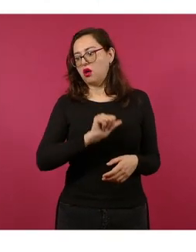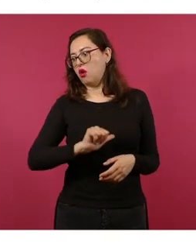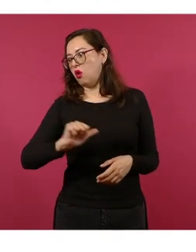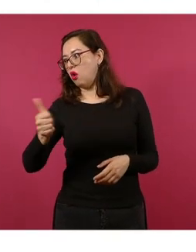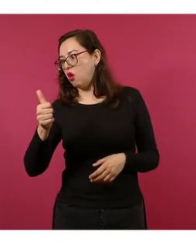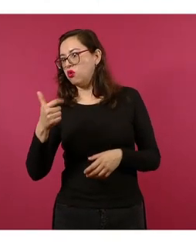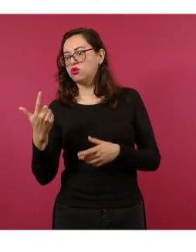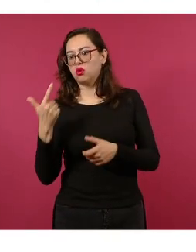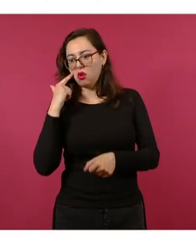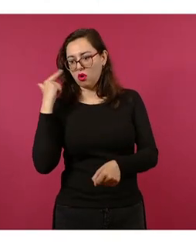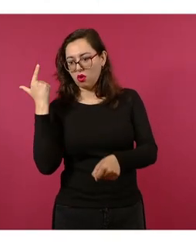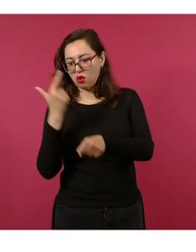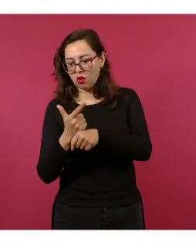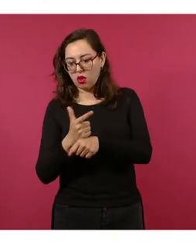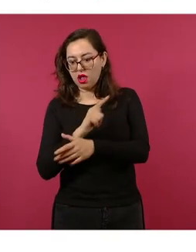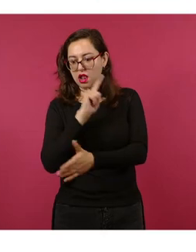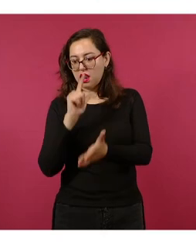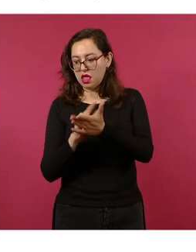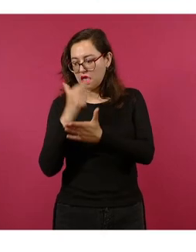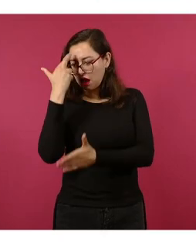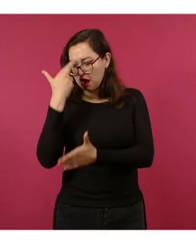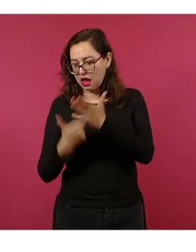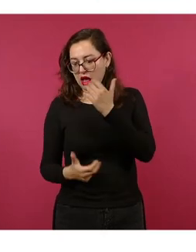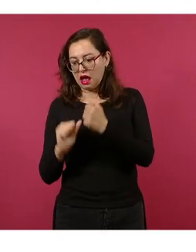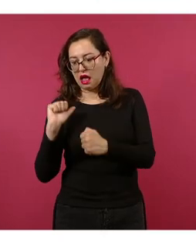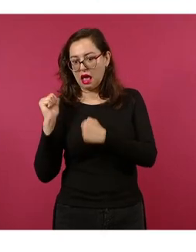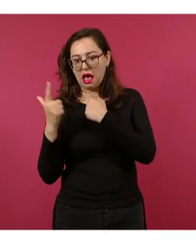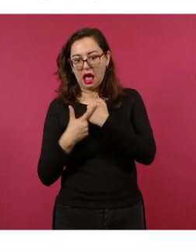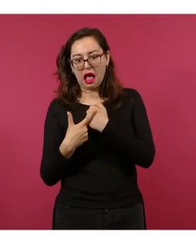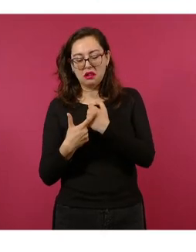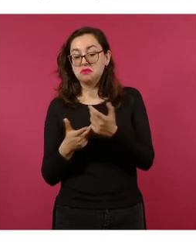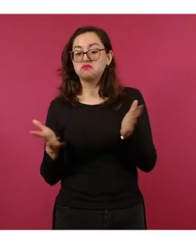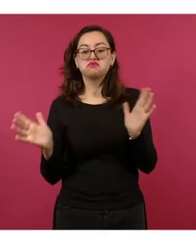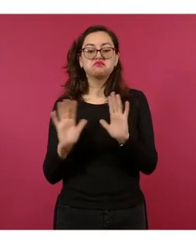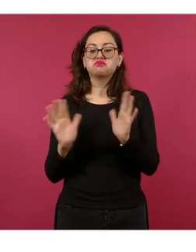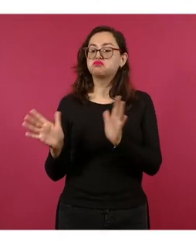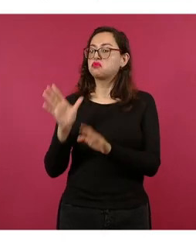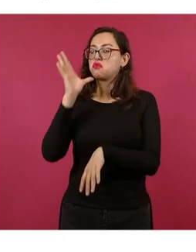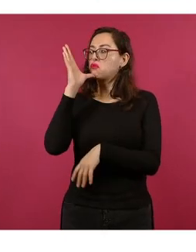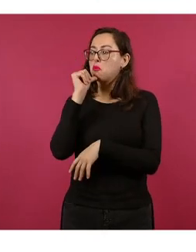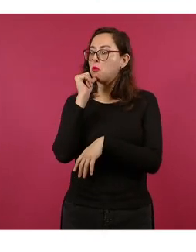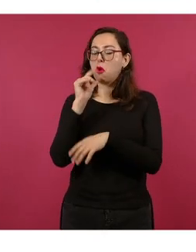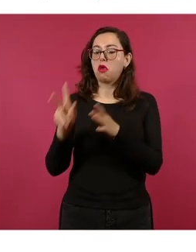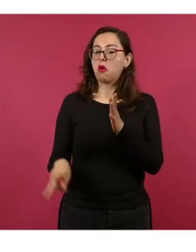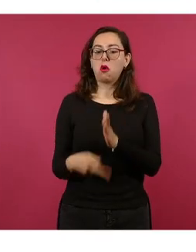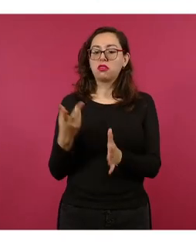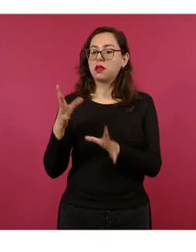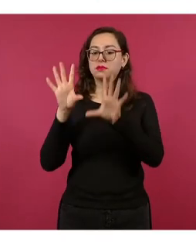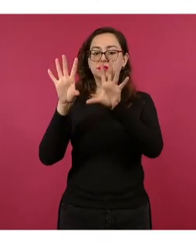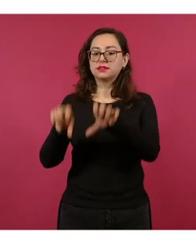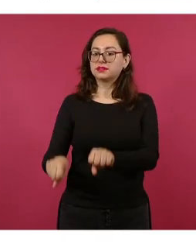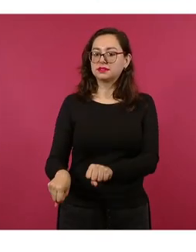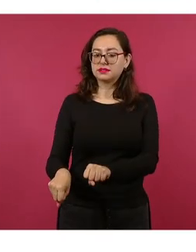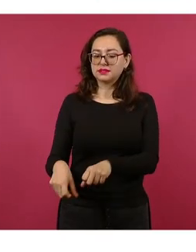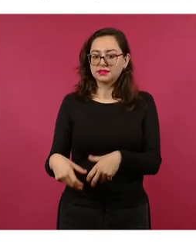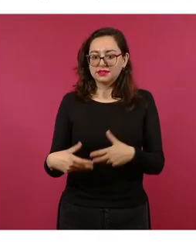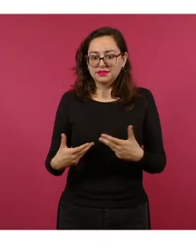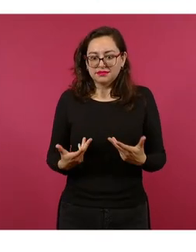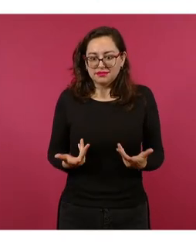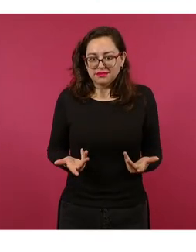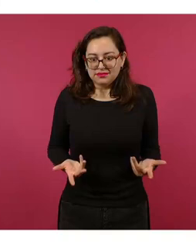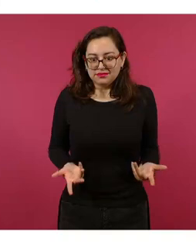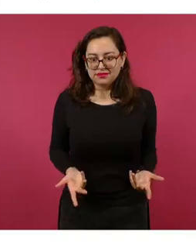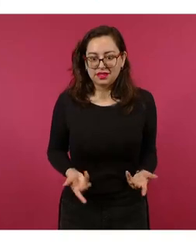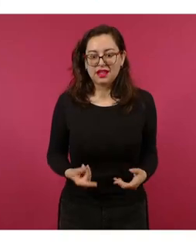aprehensión en su contra, sin importar en este caso el delito de que se trate. Esta suspensión provisional le va a proteger también